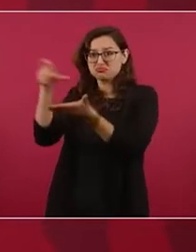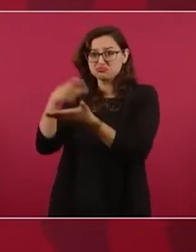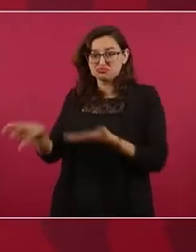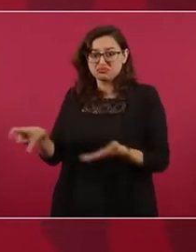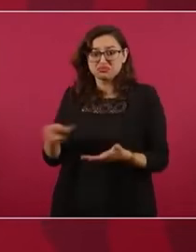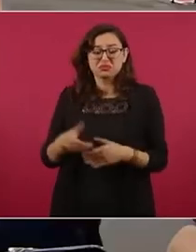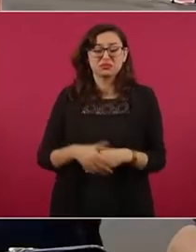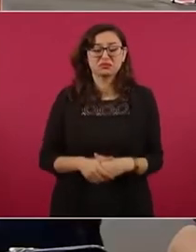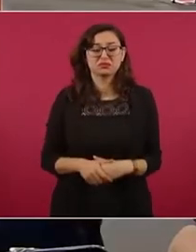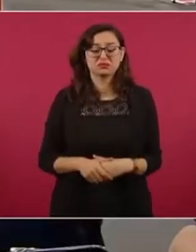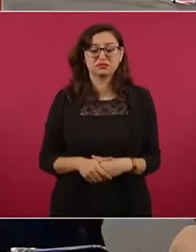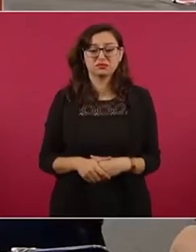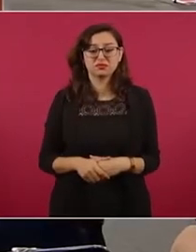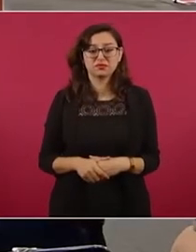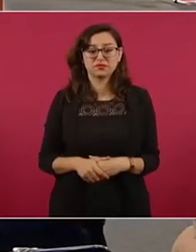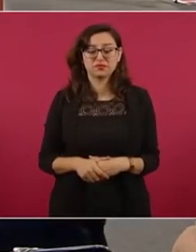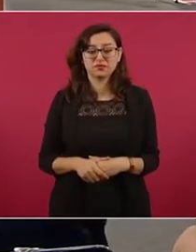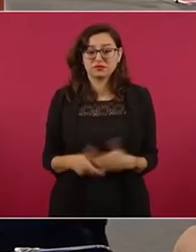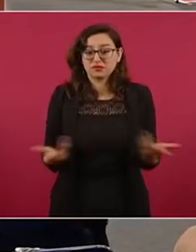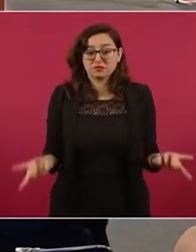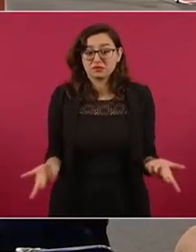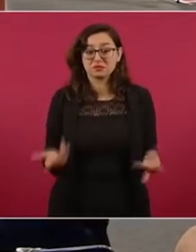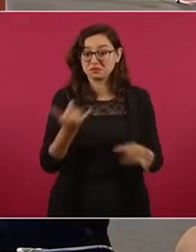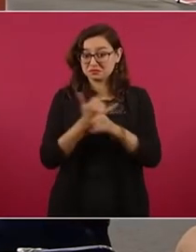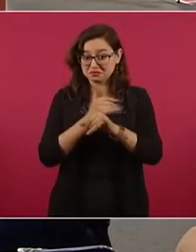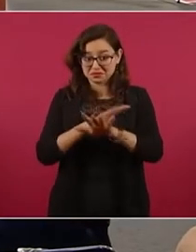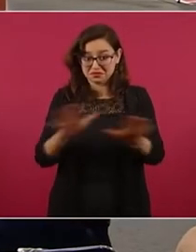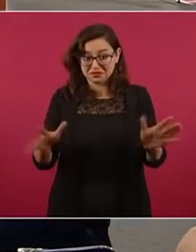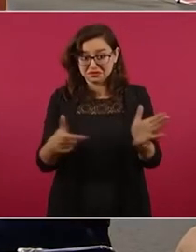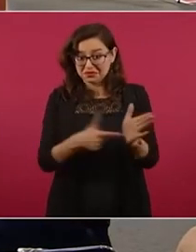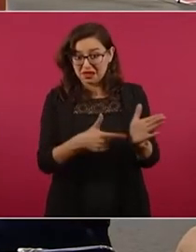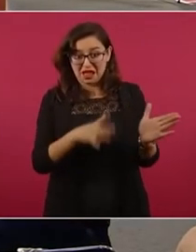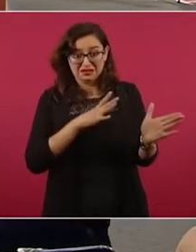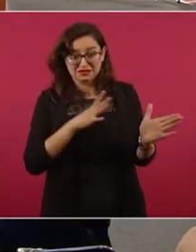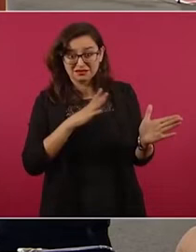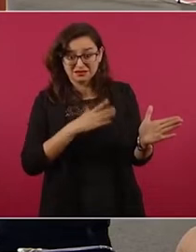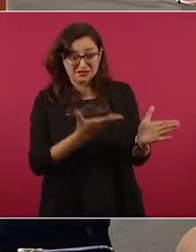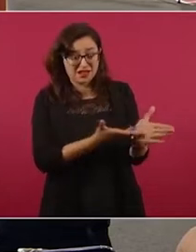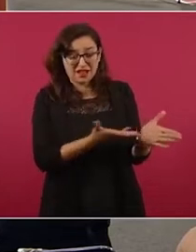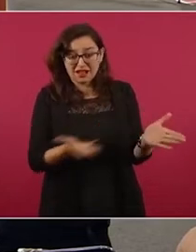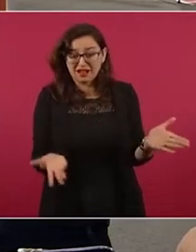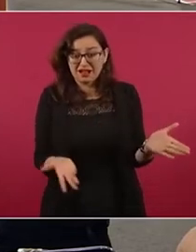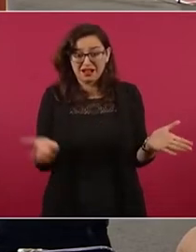y se entrega todo además lo tenemos que hacer